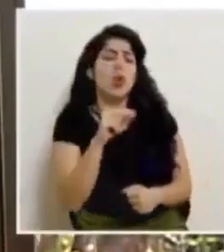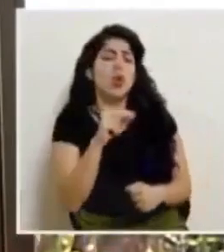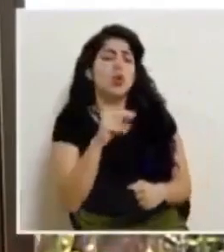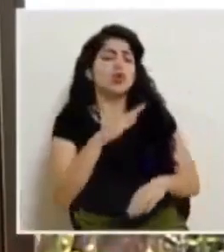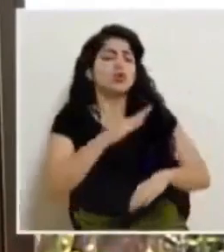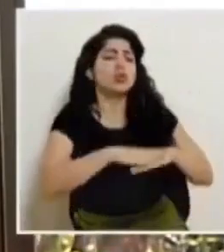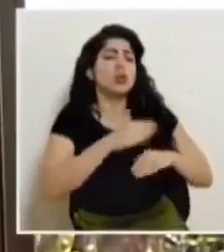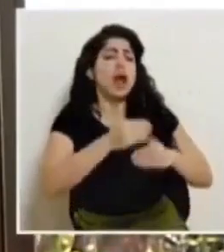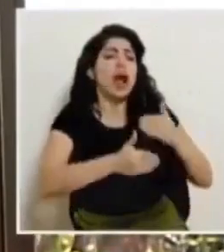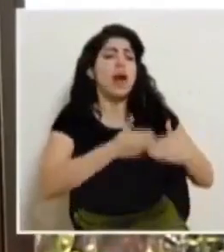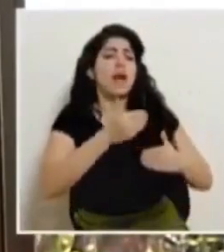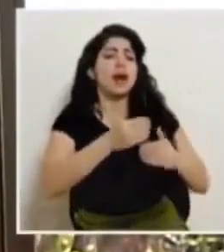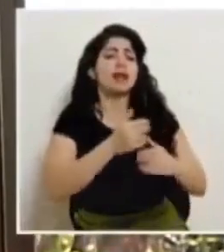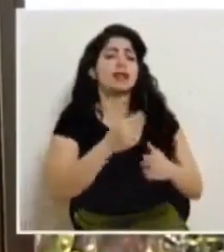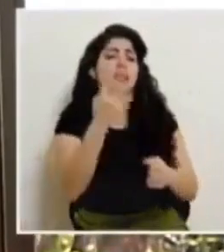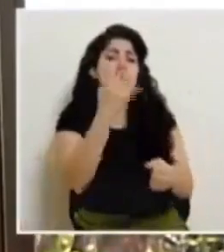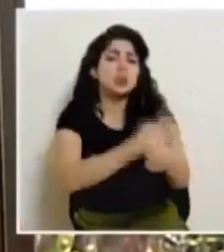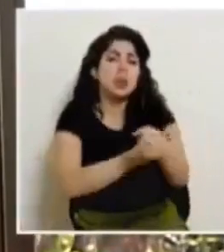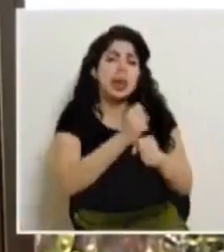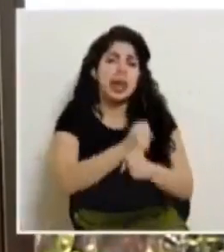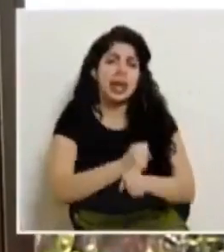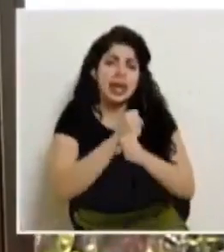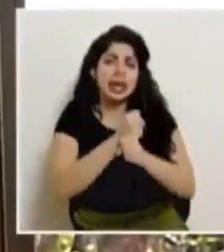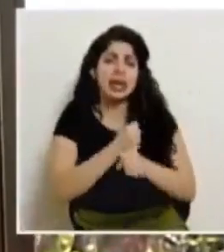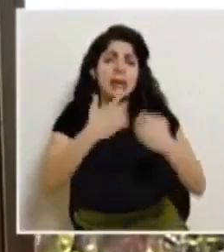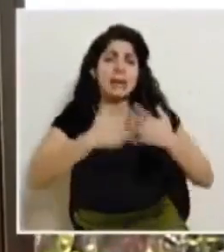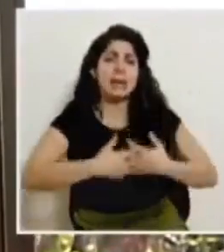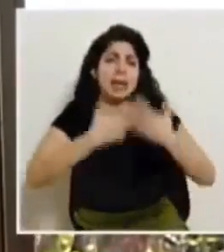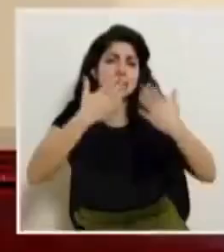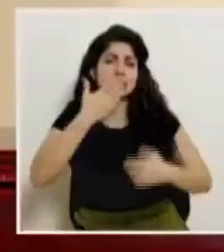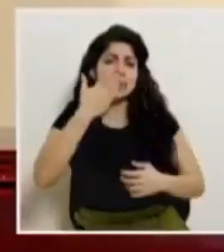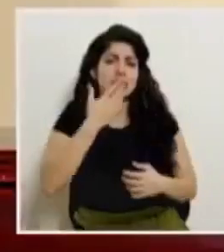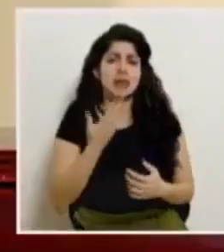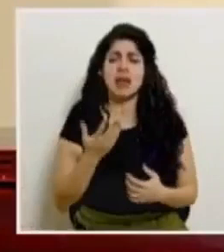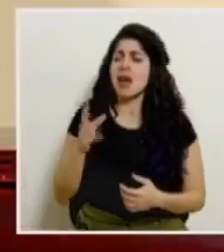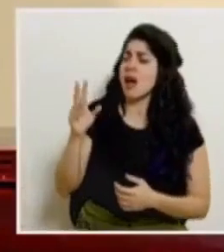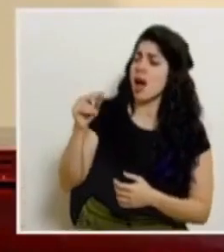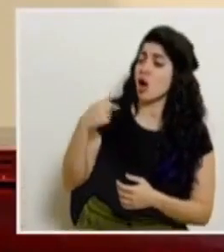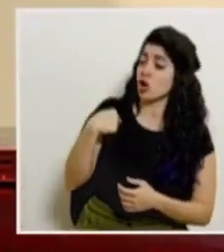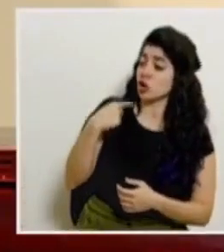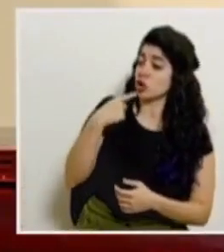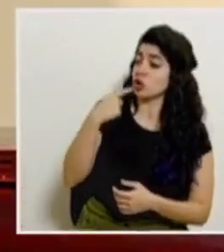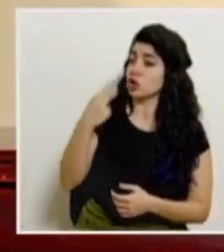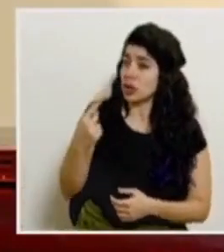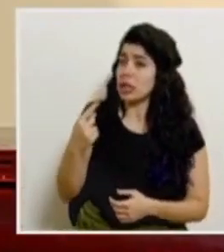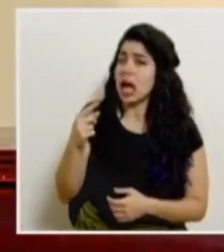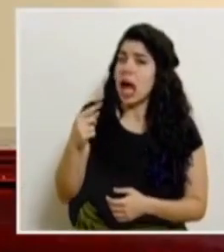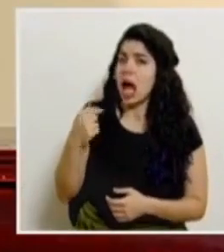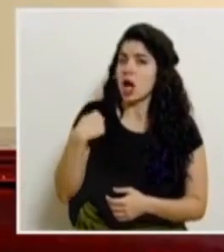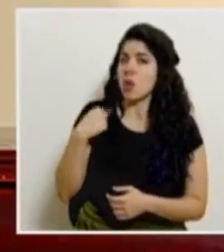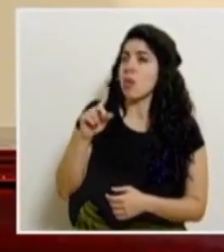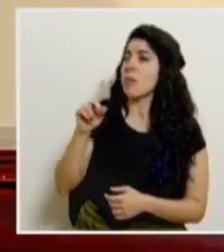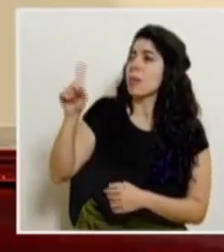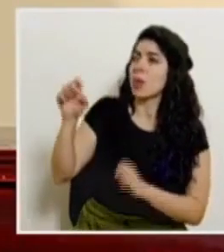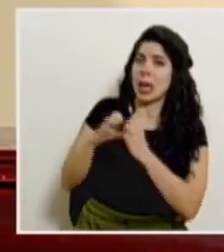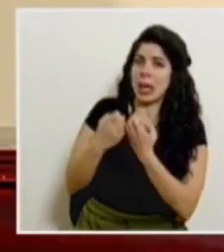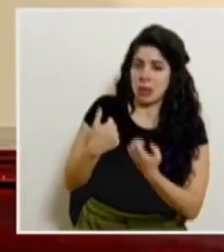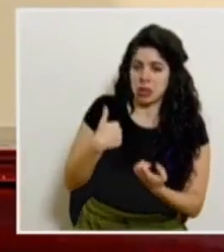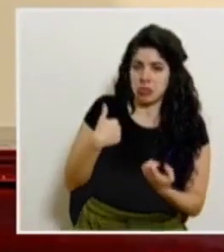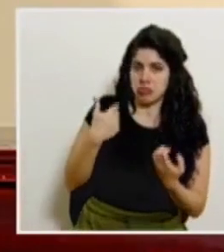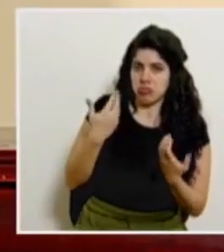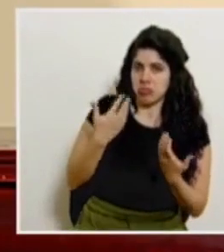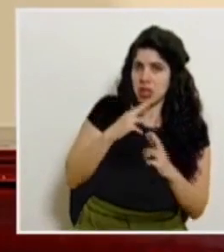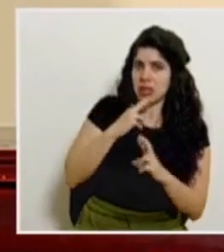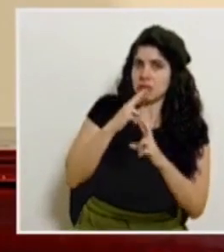avance en lo que es suero equino en los respiradores ah no lo que le comenté es que vamos a verla con el equipo yo no tengo la